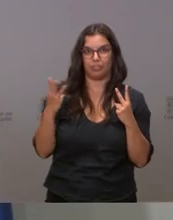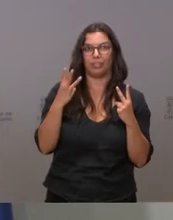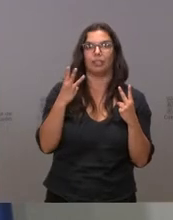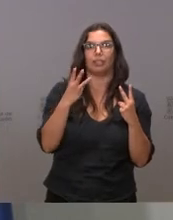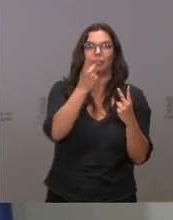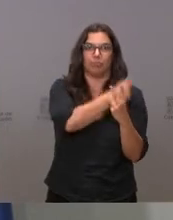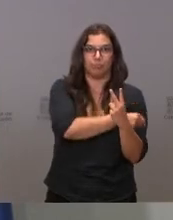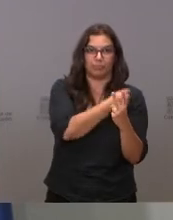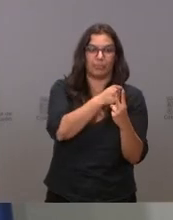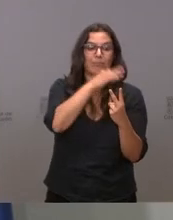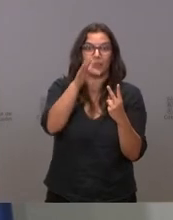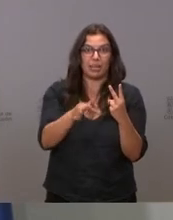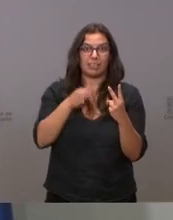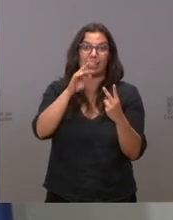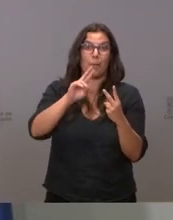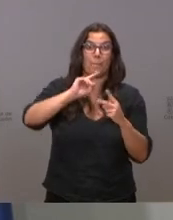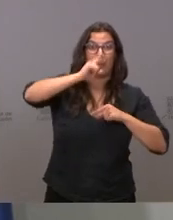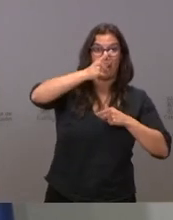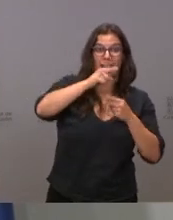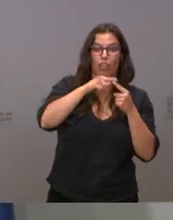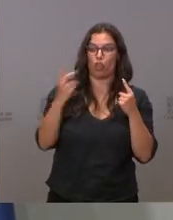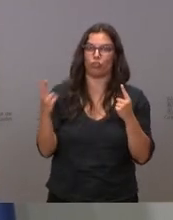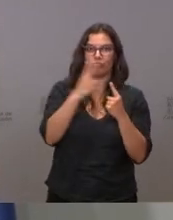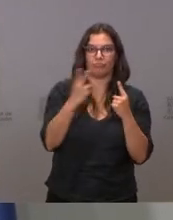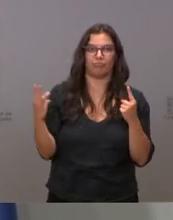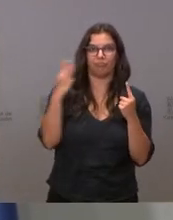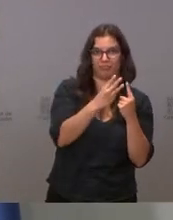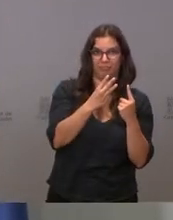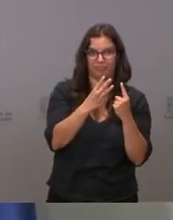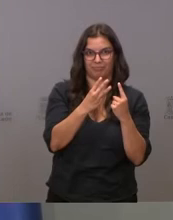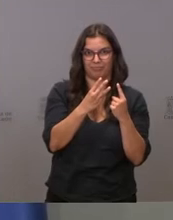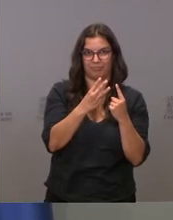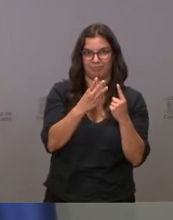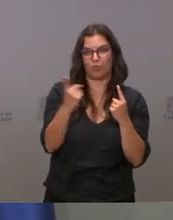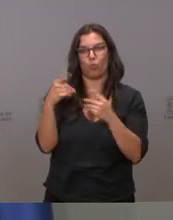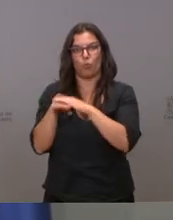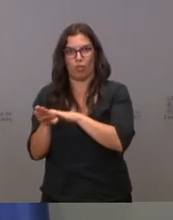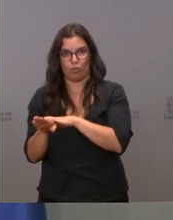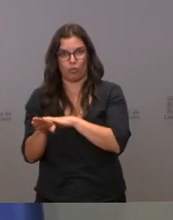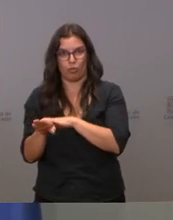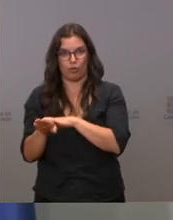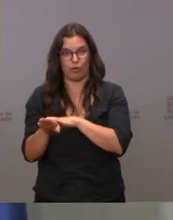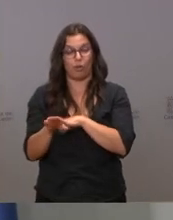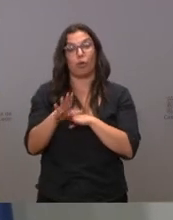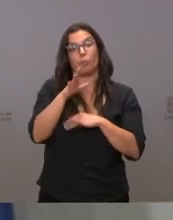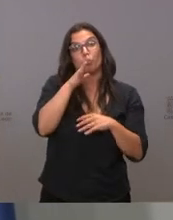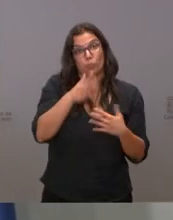pongo las otras dos y me queda uno. Esta es la razón